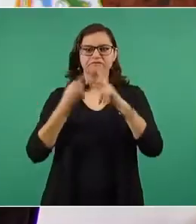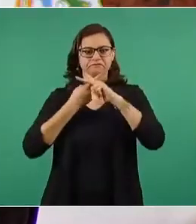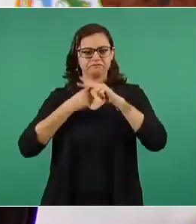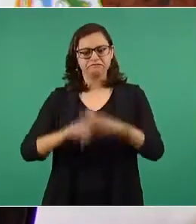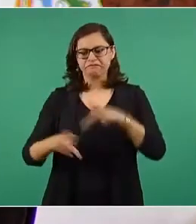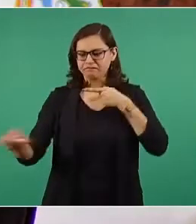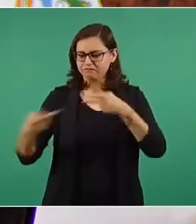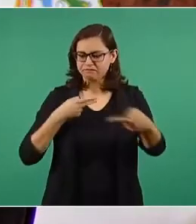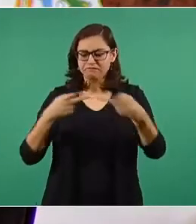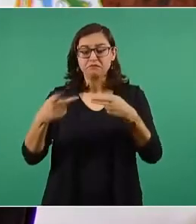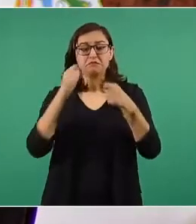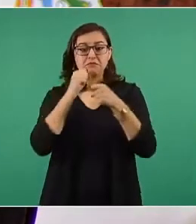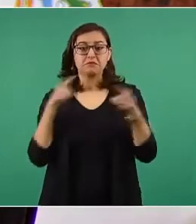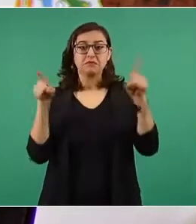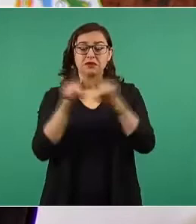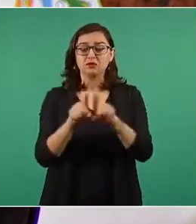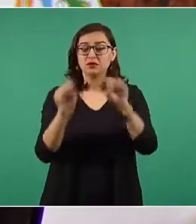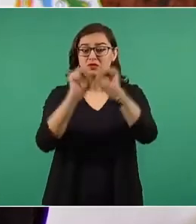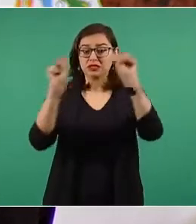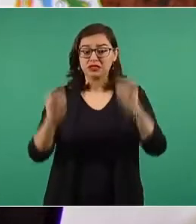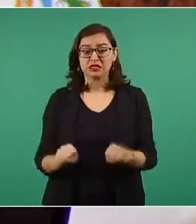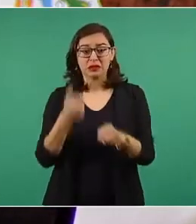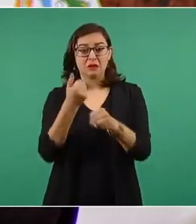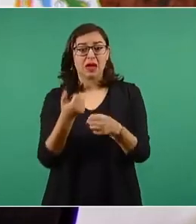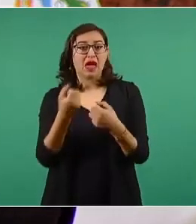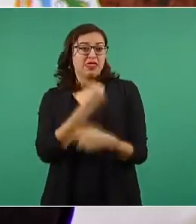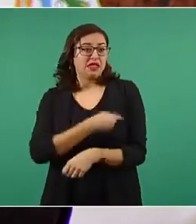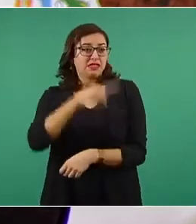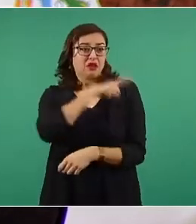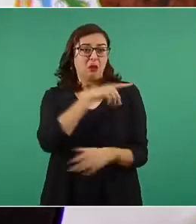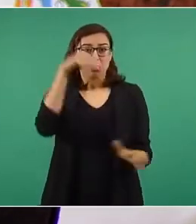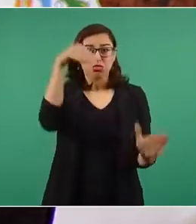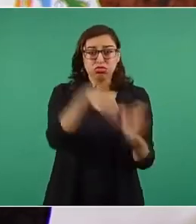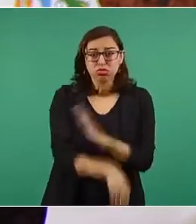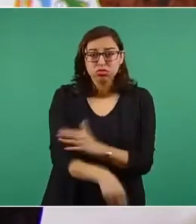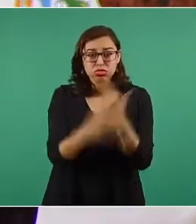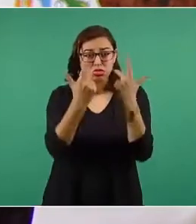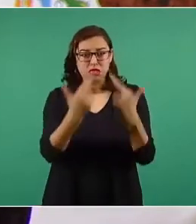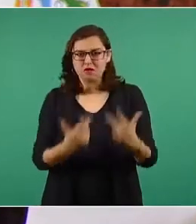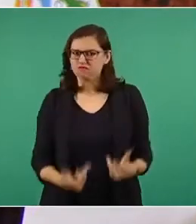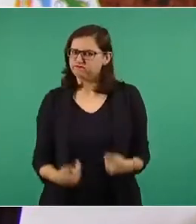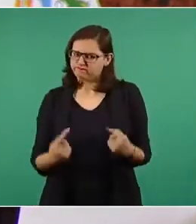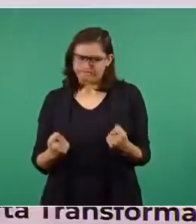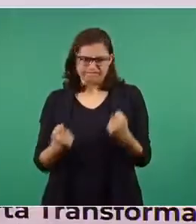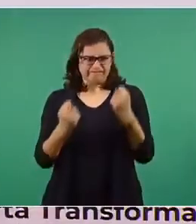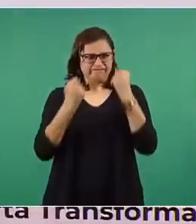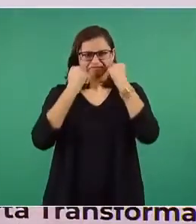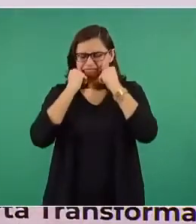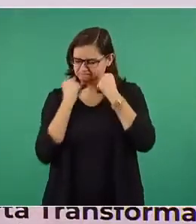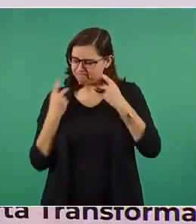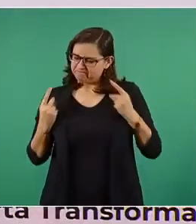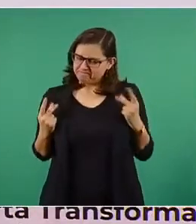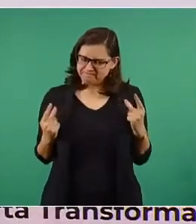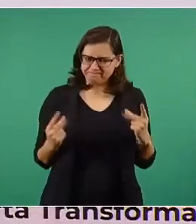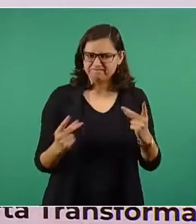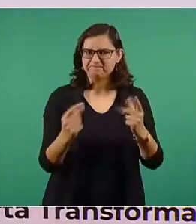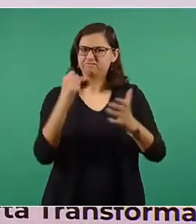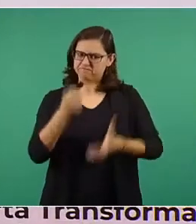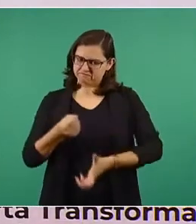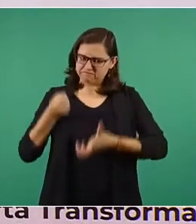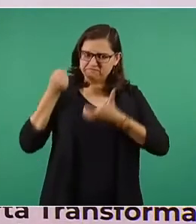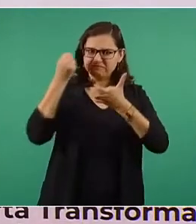ruinas. Además, no titubeamos en destinar recursos a la atención